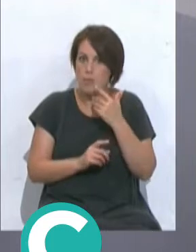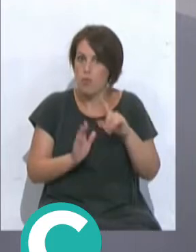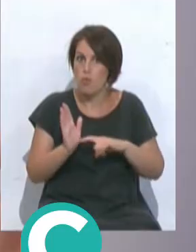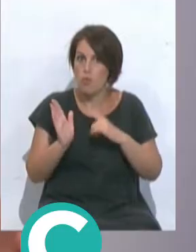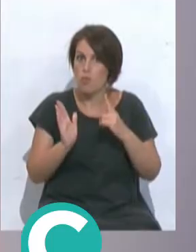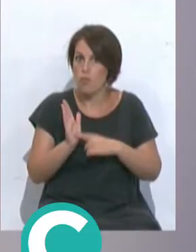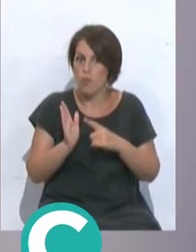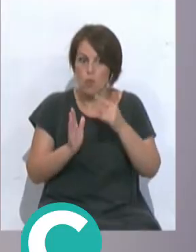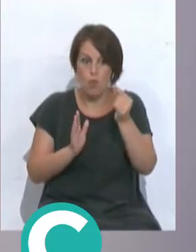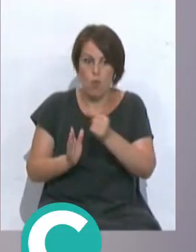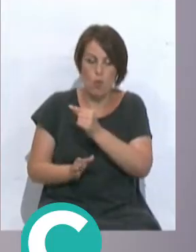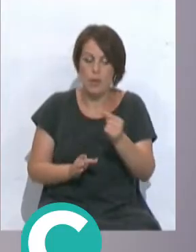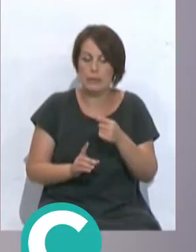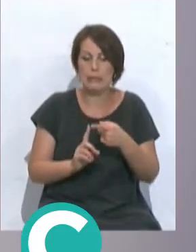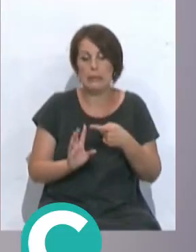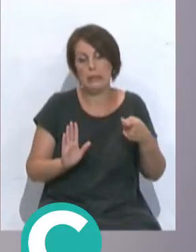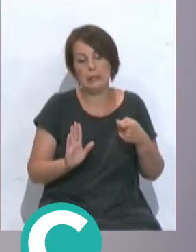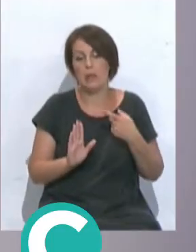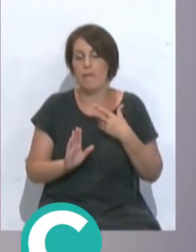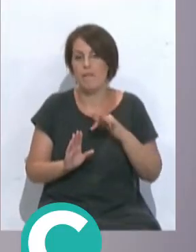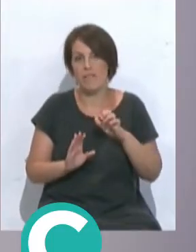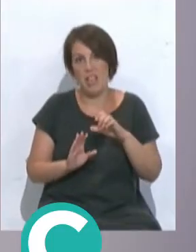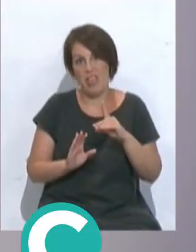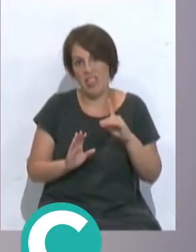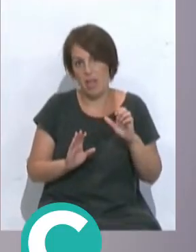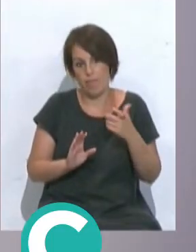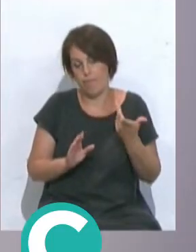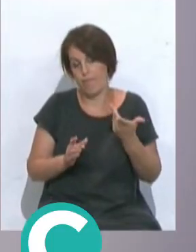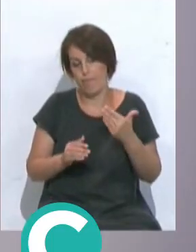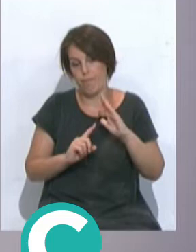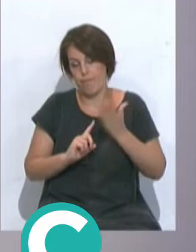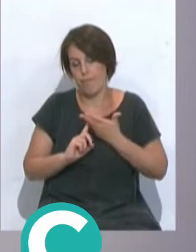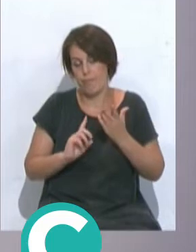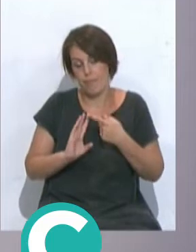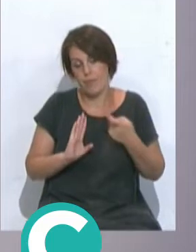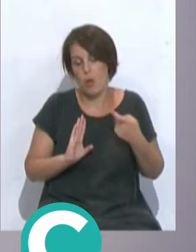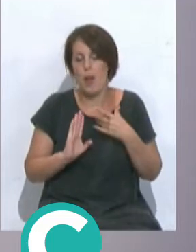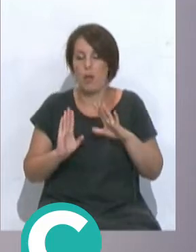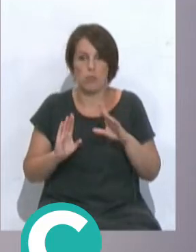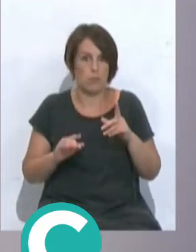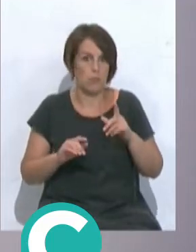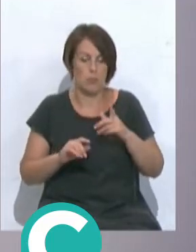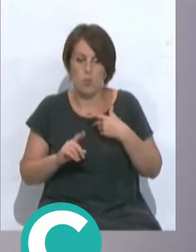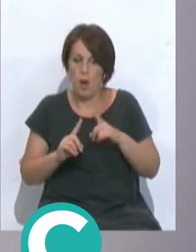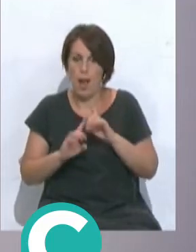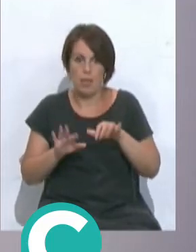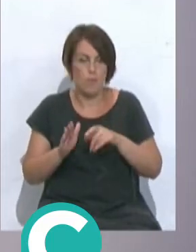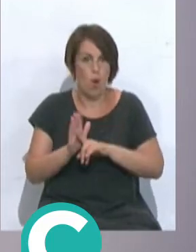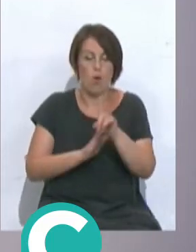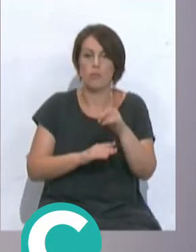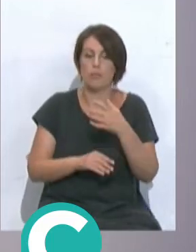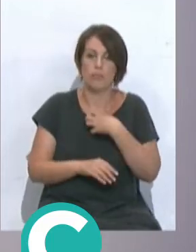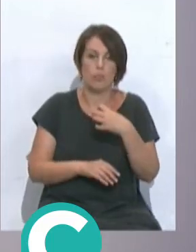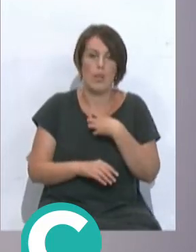lesión, que ahí no lo puedes controlar, de Fede San Emeterio, le dio otra vida, claro. No puedes estar nunca, siempre jugándote